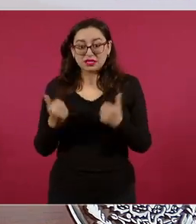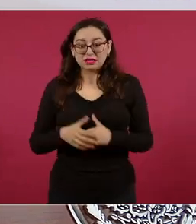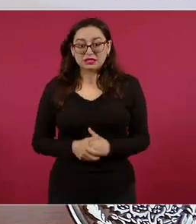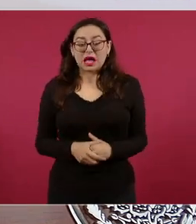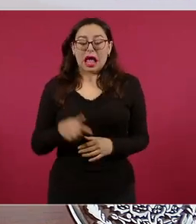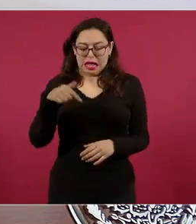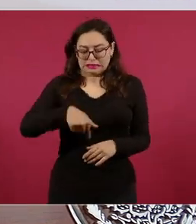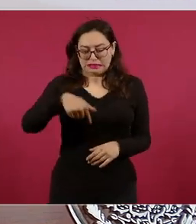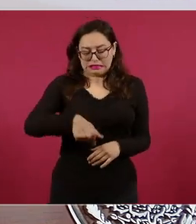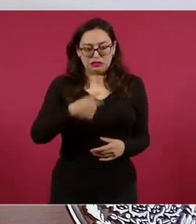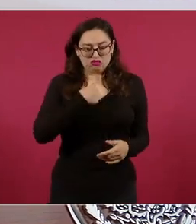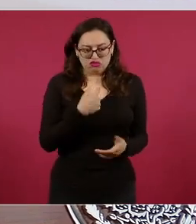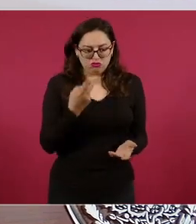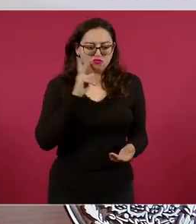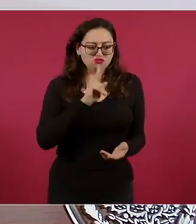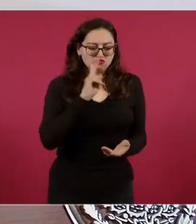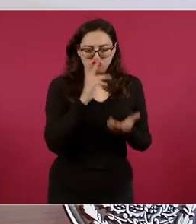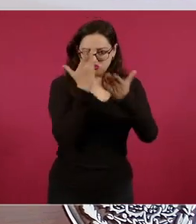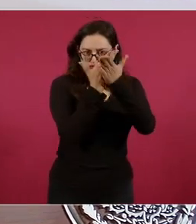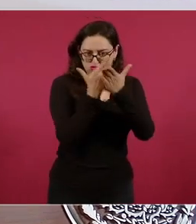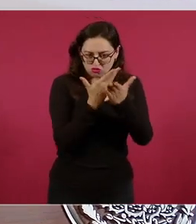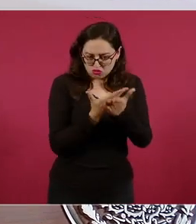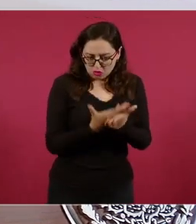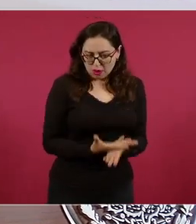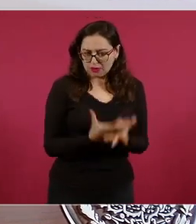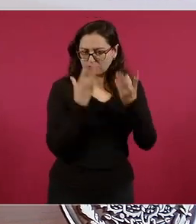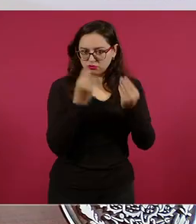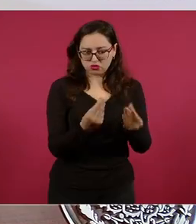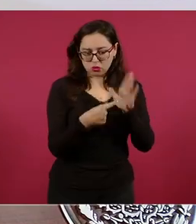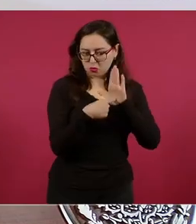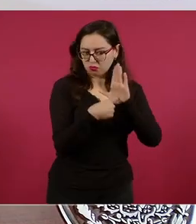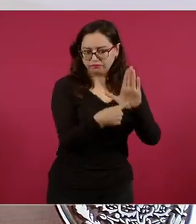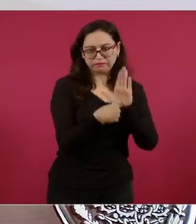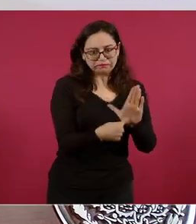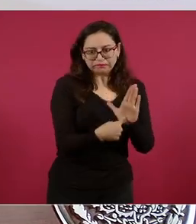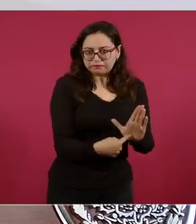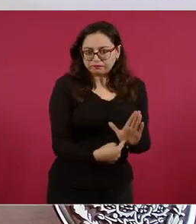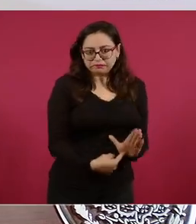teníamos muchas pruebas. Para empezar,